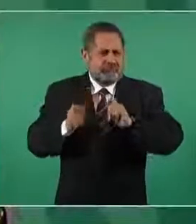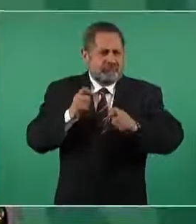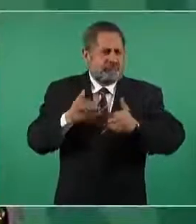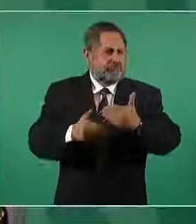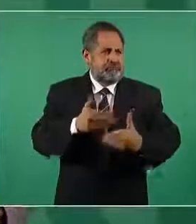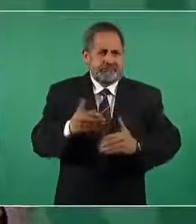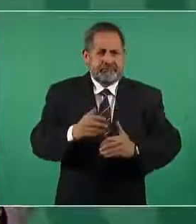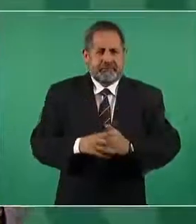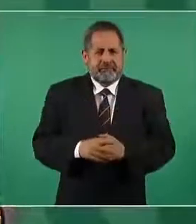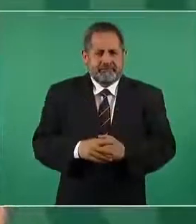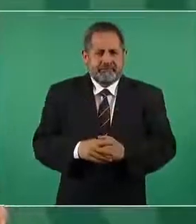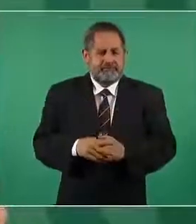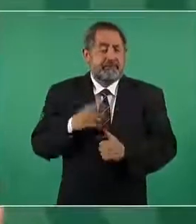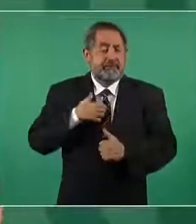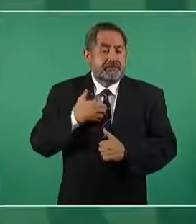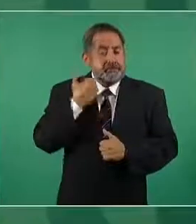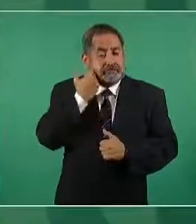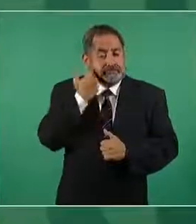quiero